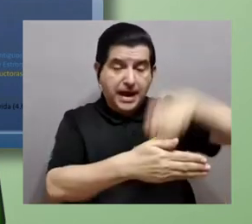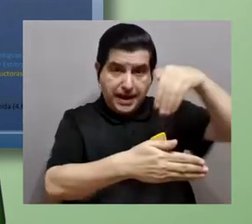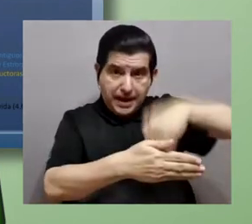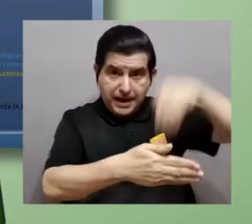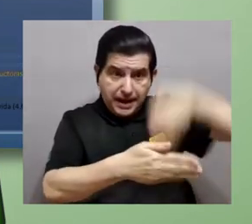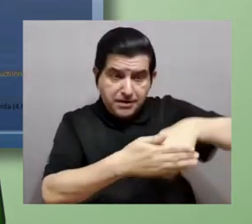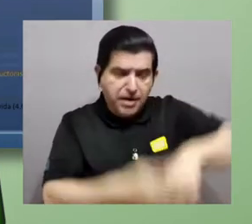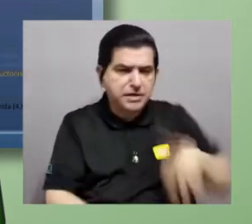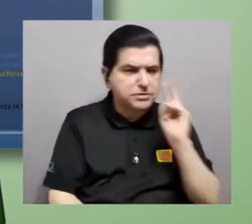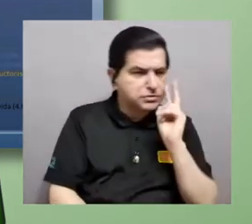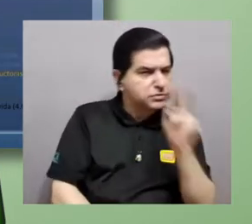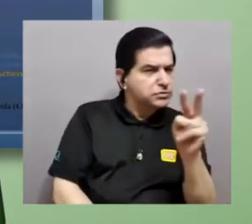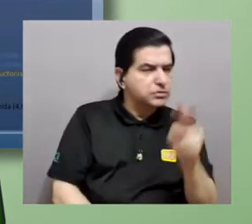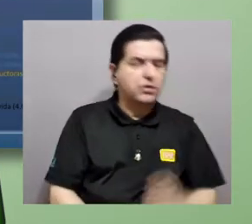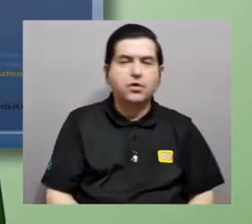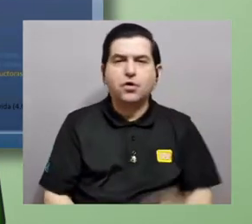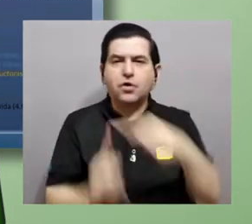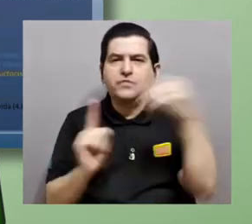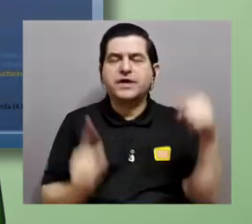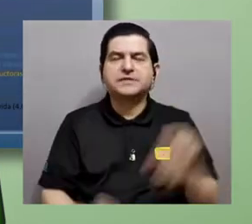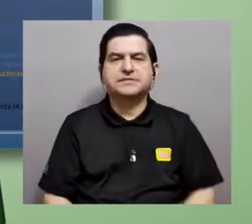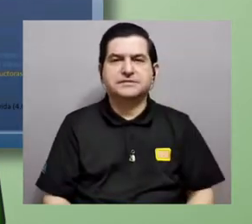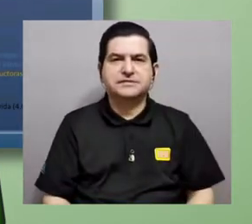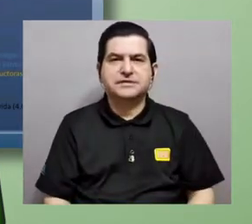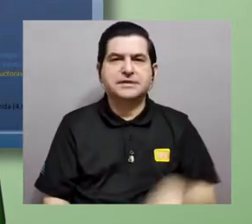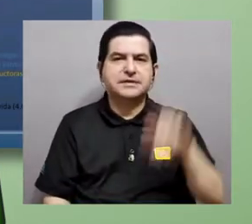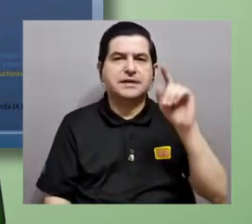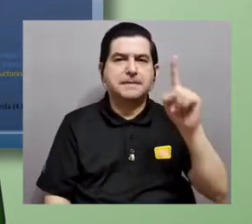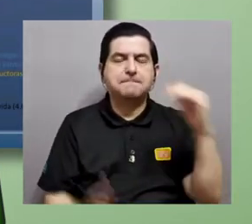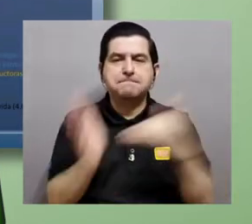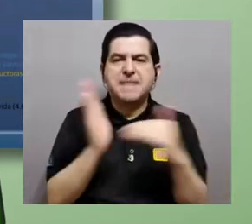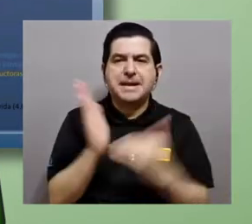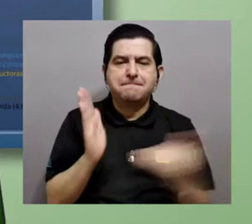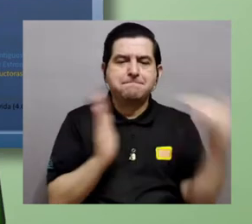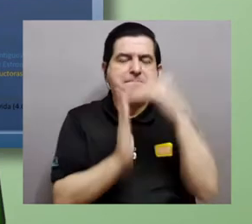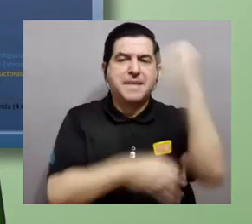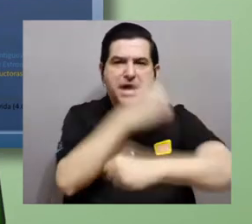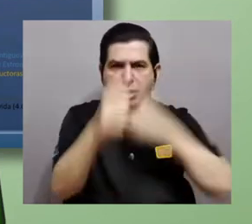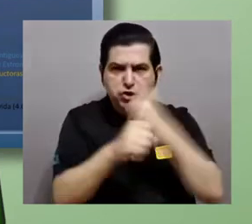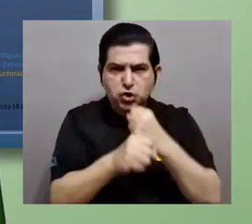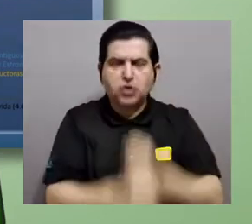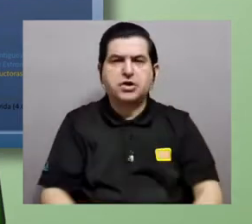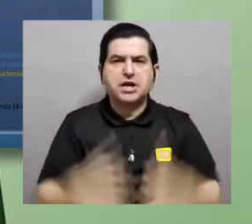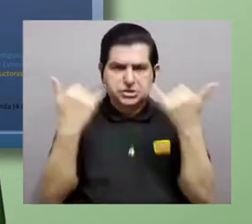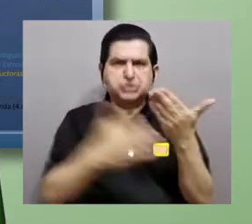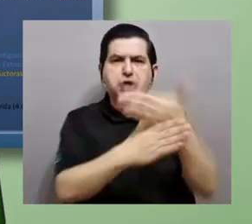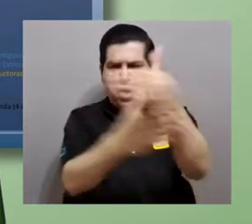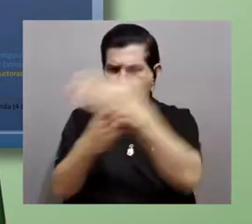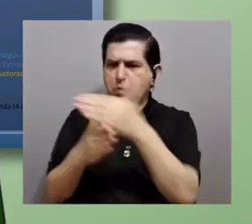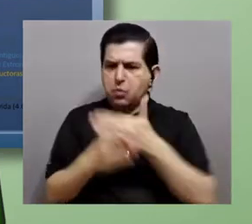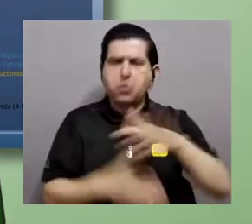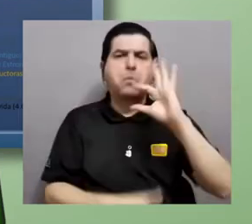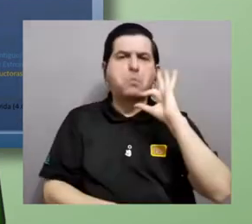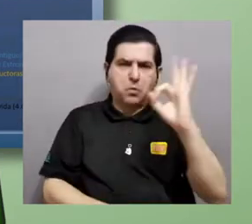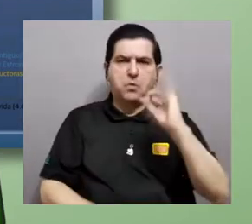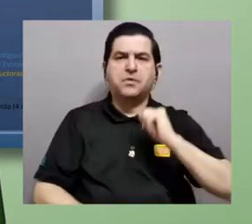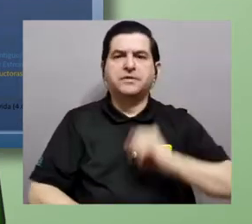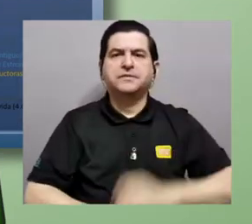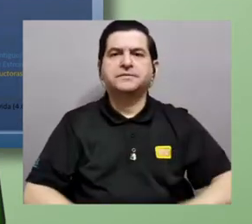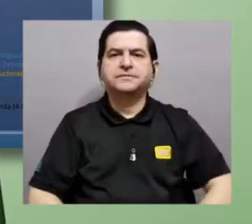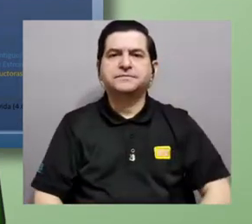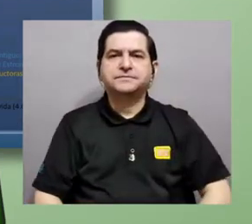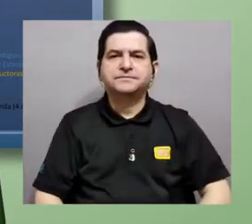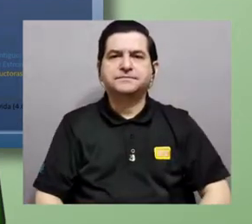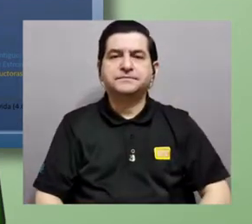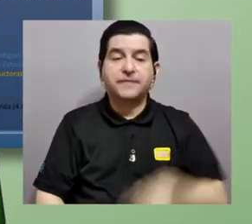registro fósil se puede observar que hace a partir de 1.000 millones de años estaban bastante bien distribuidos y bien representados